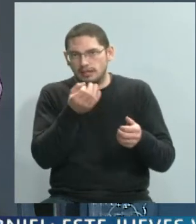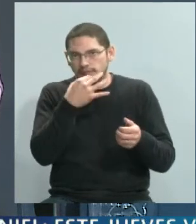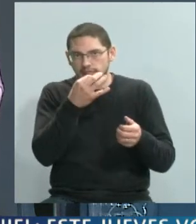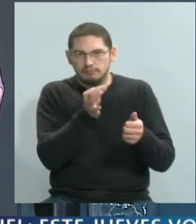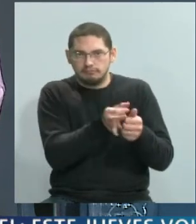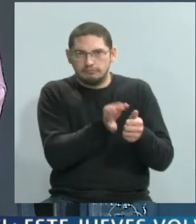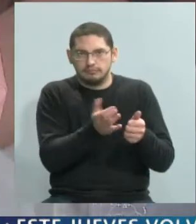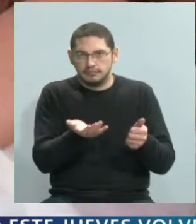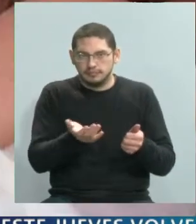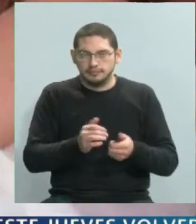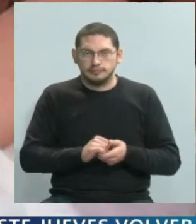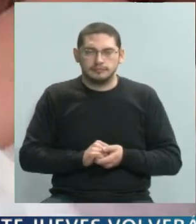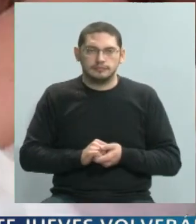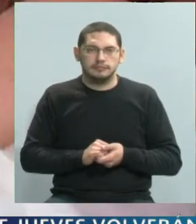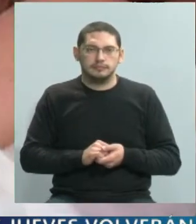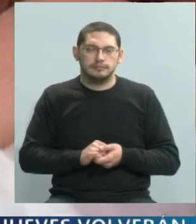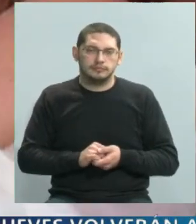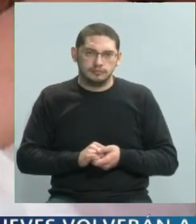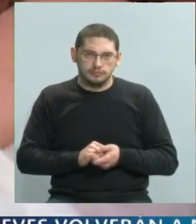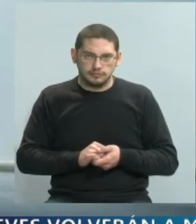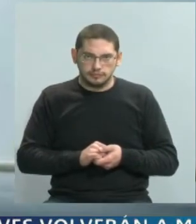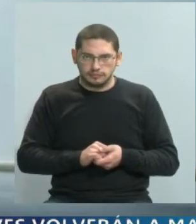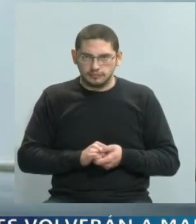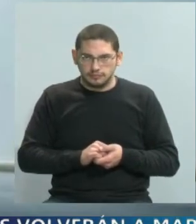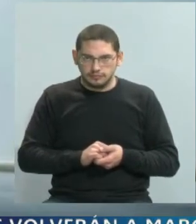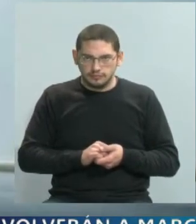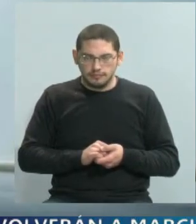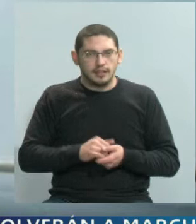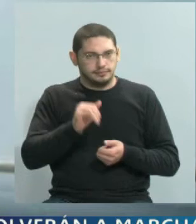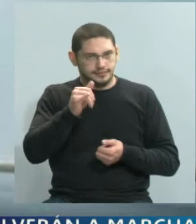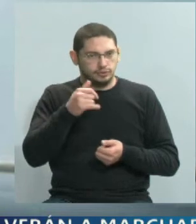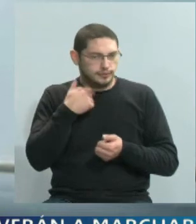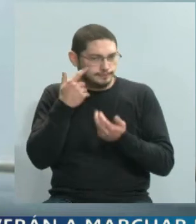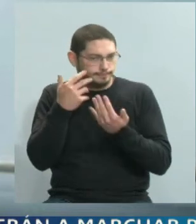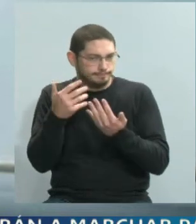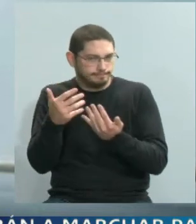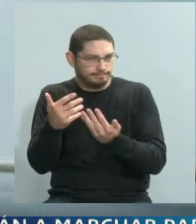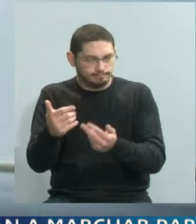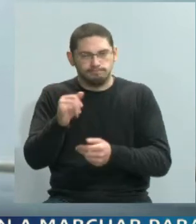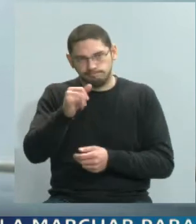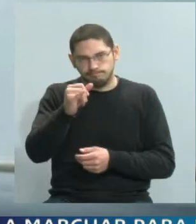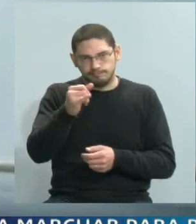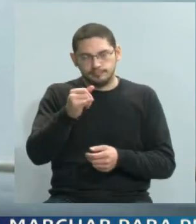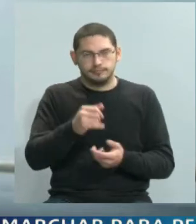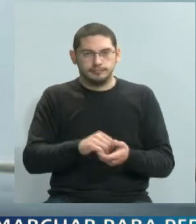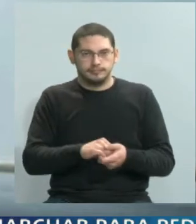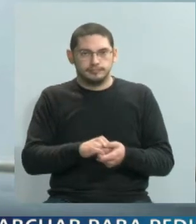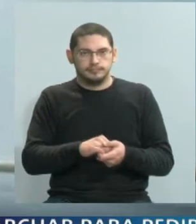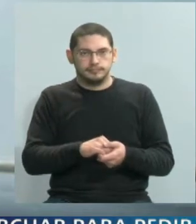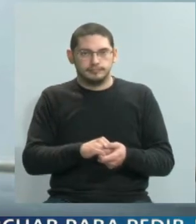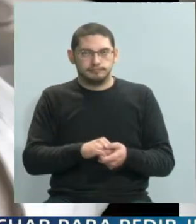Sí, sí, por lo que me he informado, normalmente cuando se le administra una